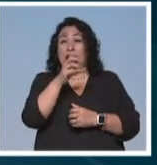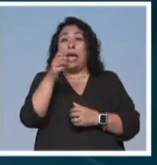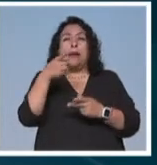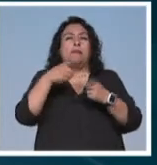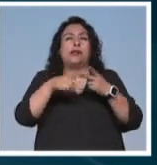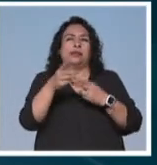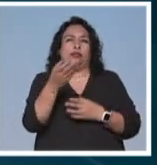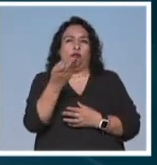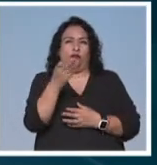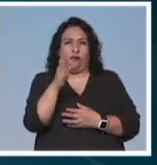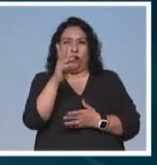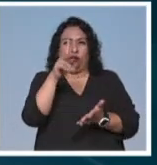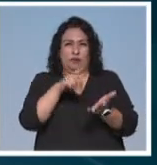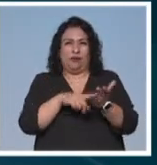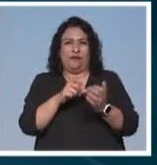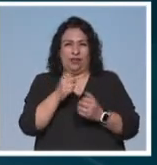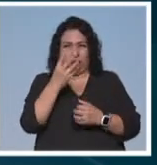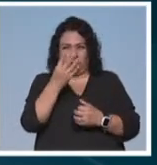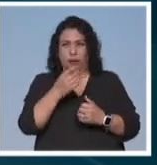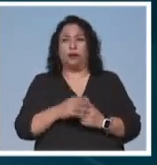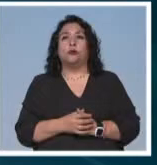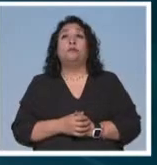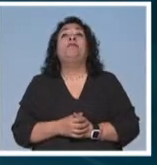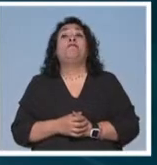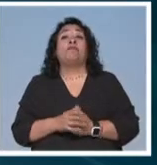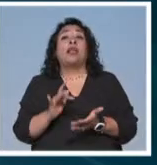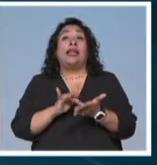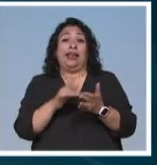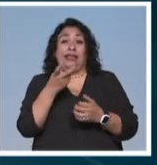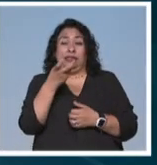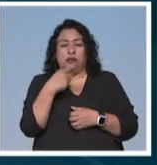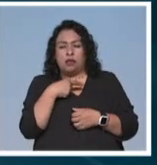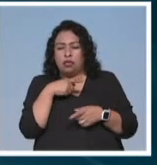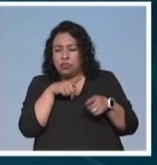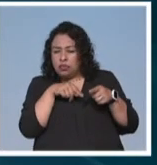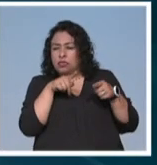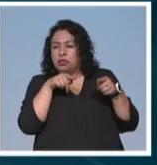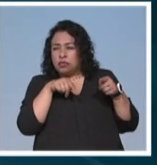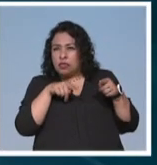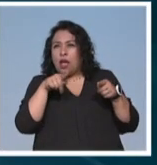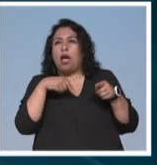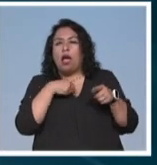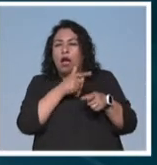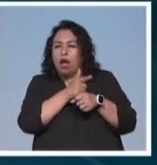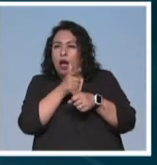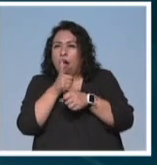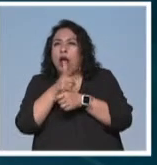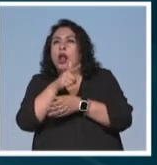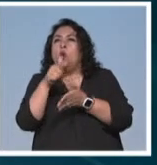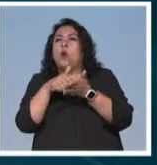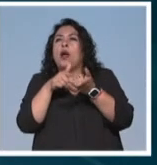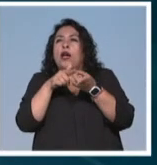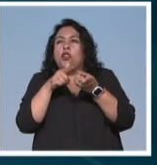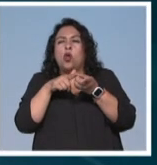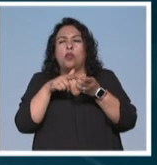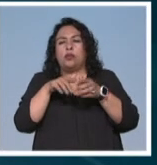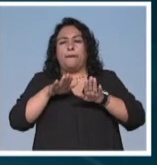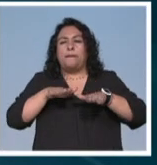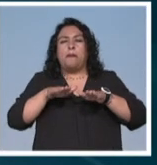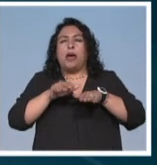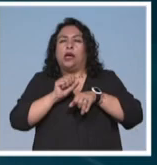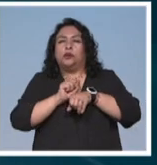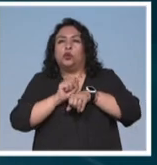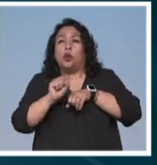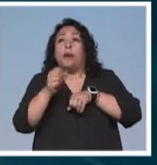inicios de febrero de 2024. Gracias a esta medición, se reubicaron los epicentros de los sismos de baja magnitud